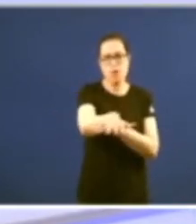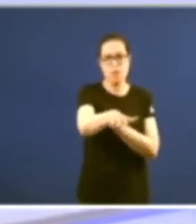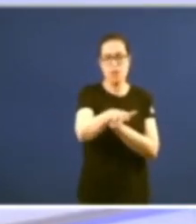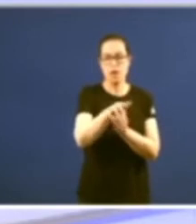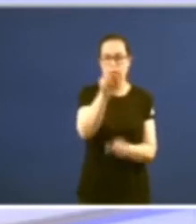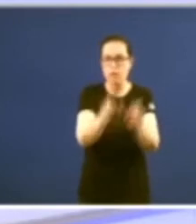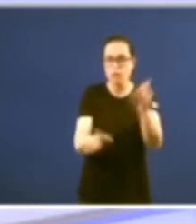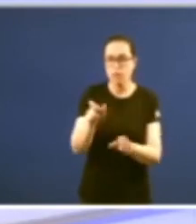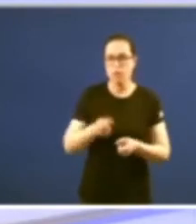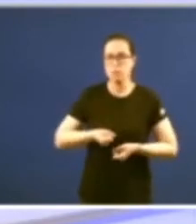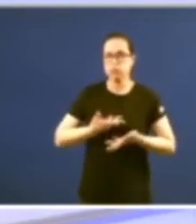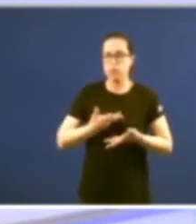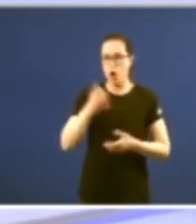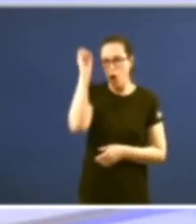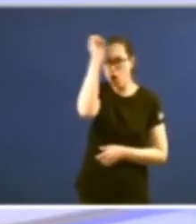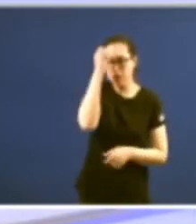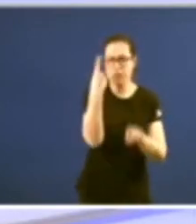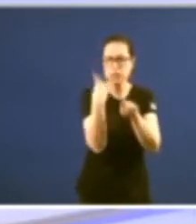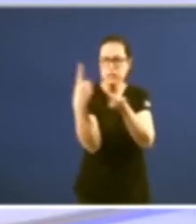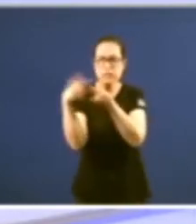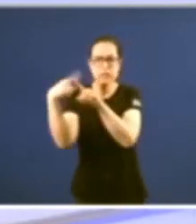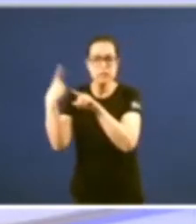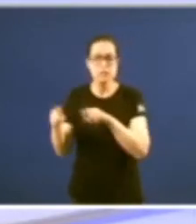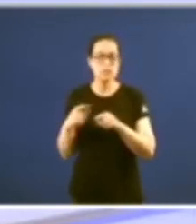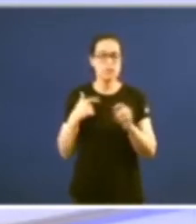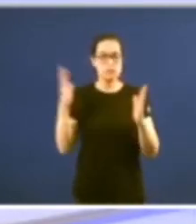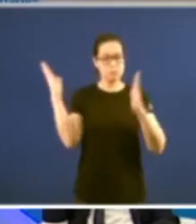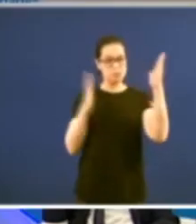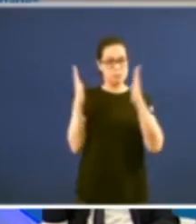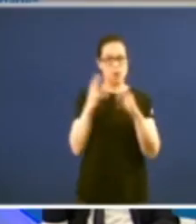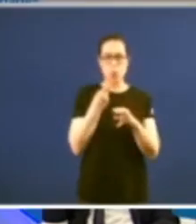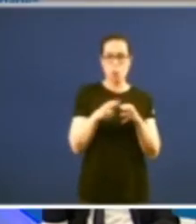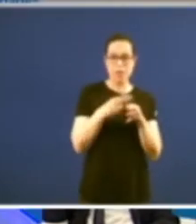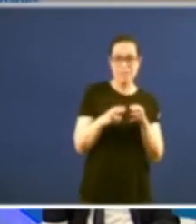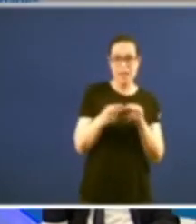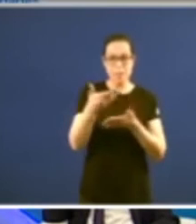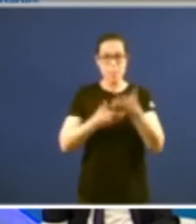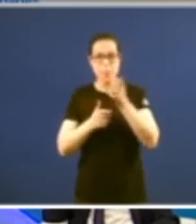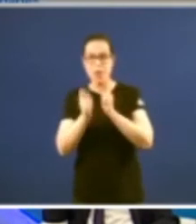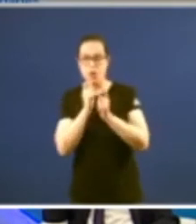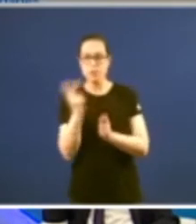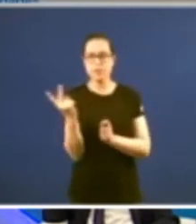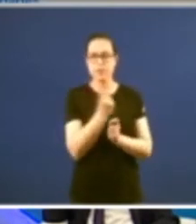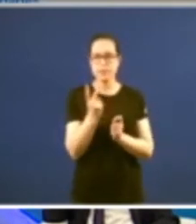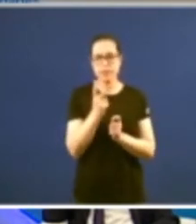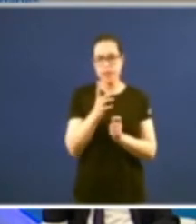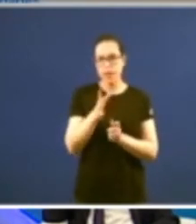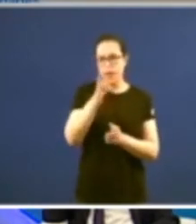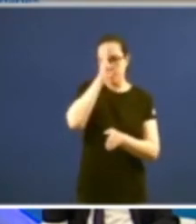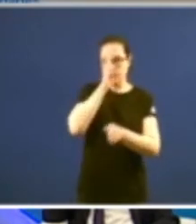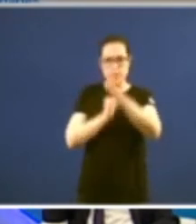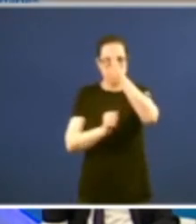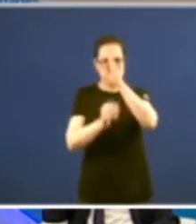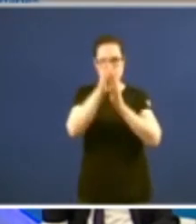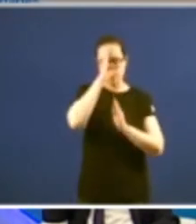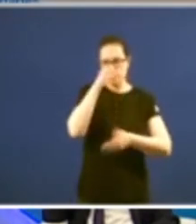opinión Como todo proceso novo políticos e xornalistas tiberon que ir aprendendo sobre a marcha a configuración de espazos de liberdade